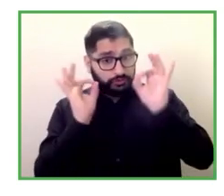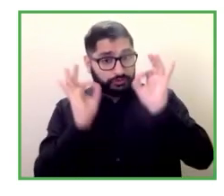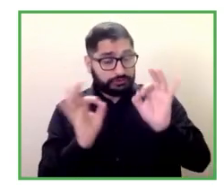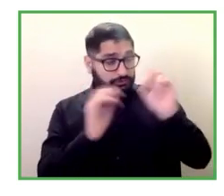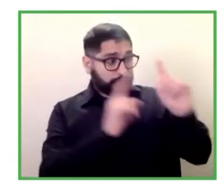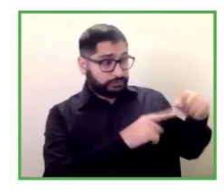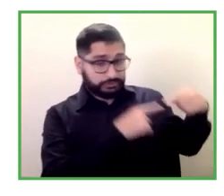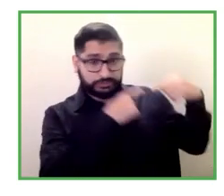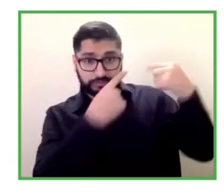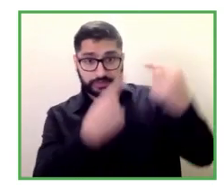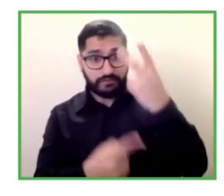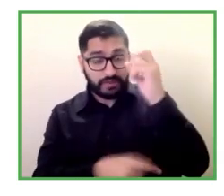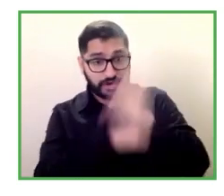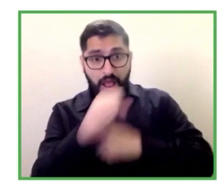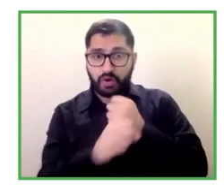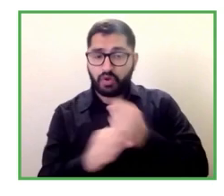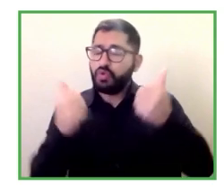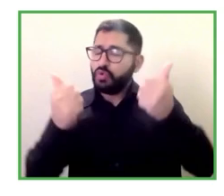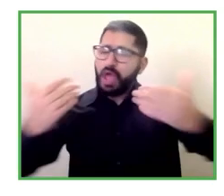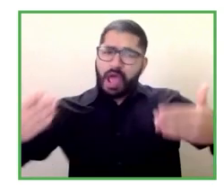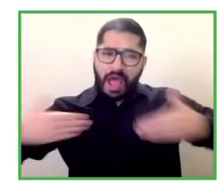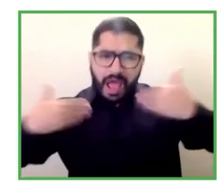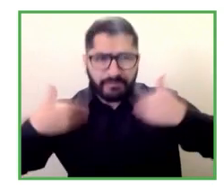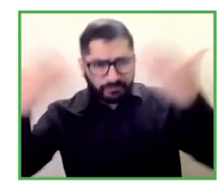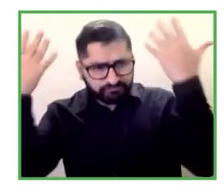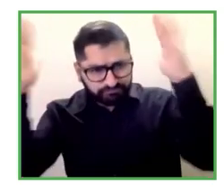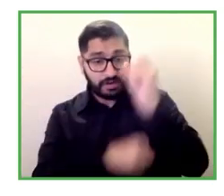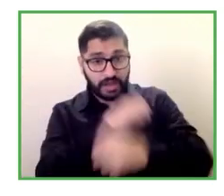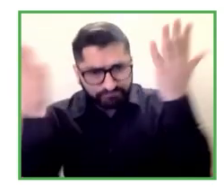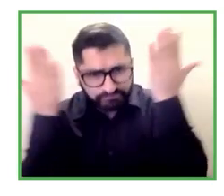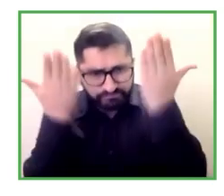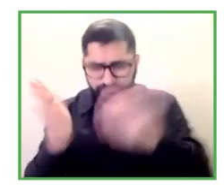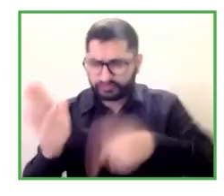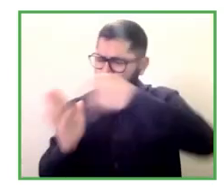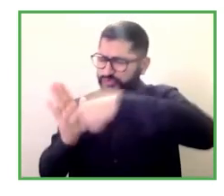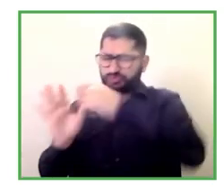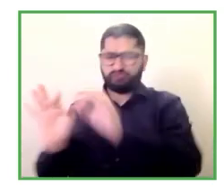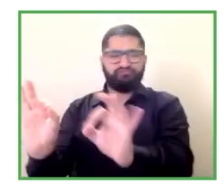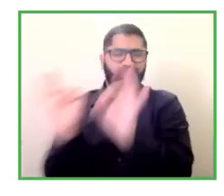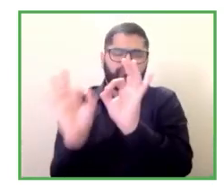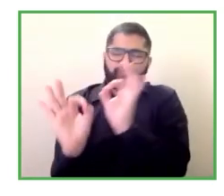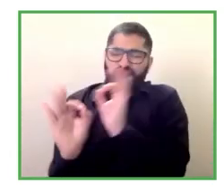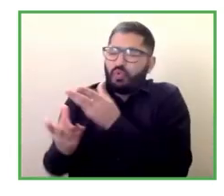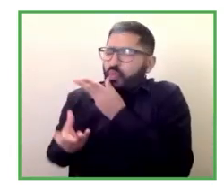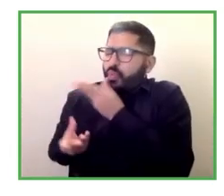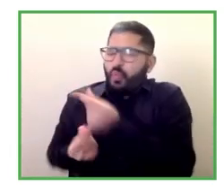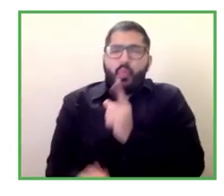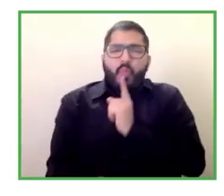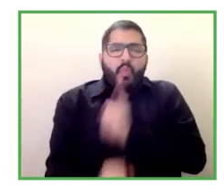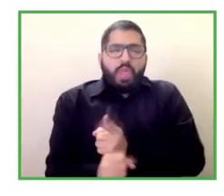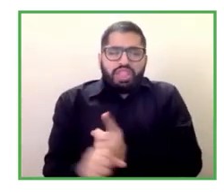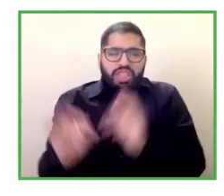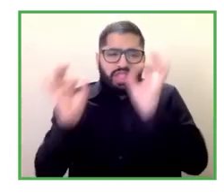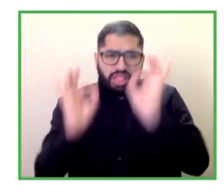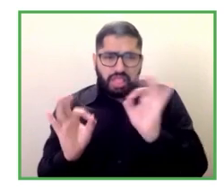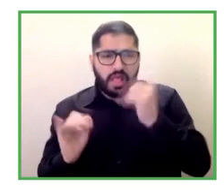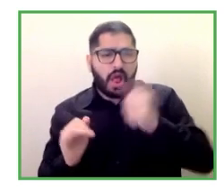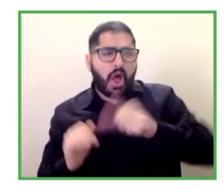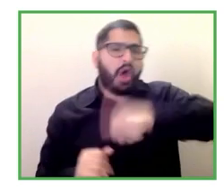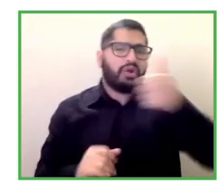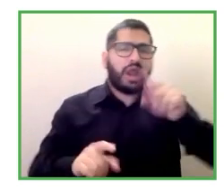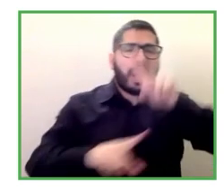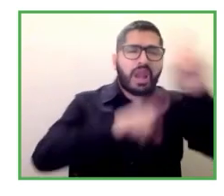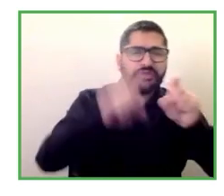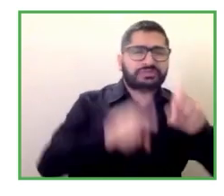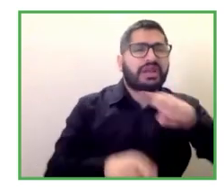trayectoria me gustaría también preguntar ahora en específico a Nadia sobre una parte